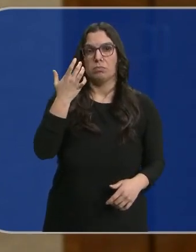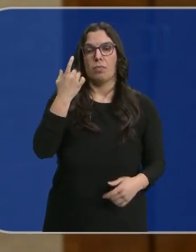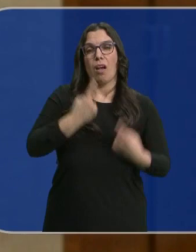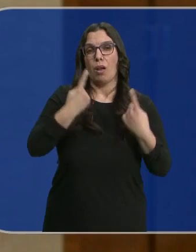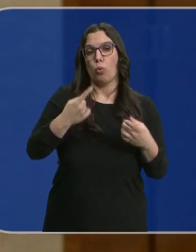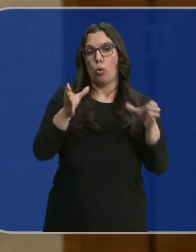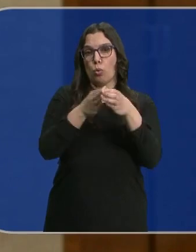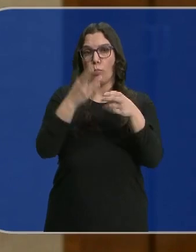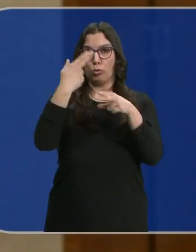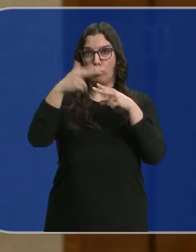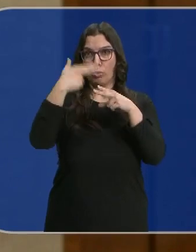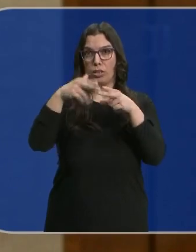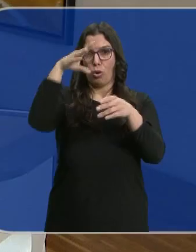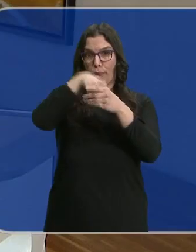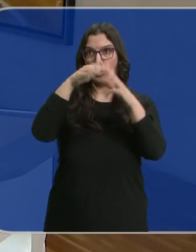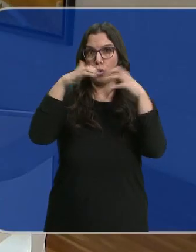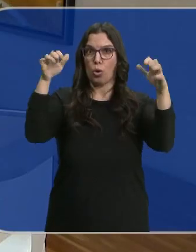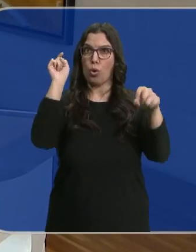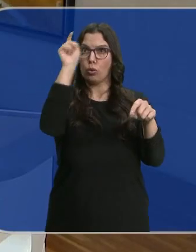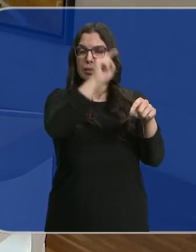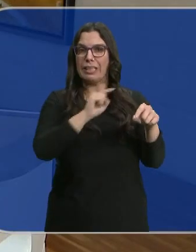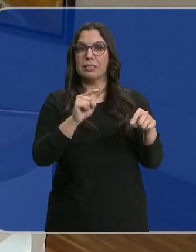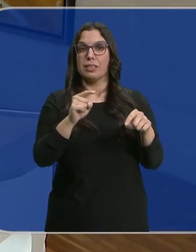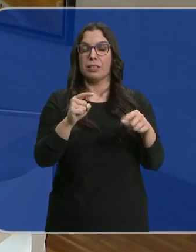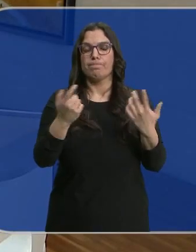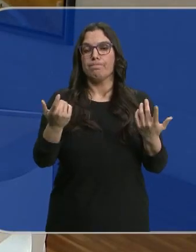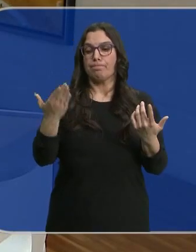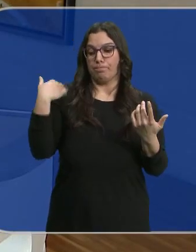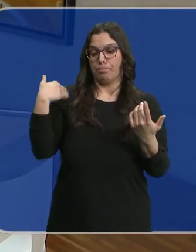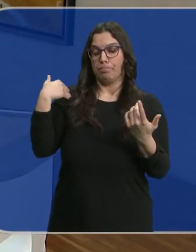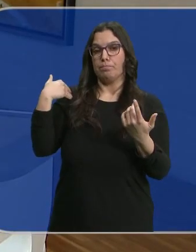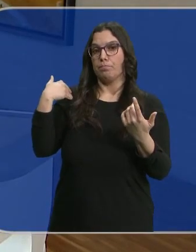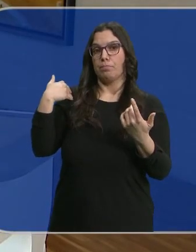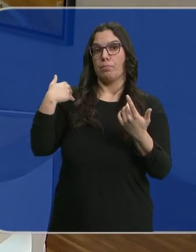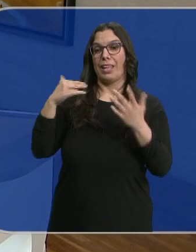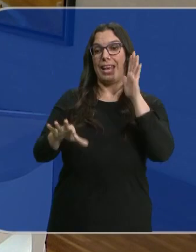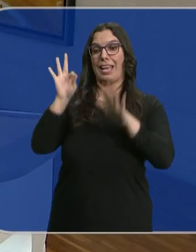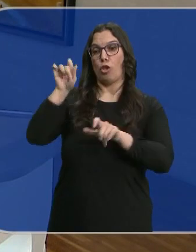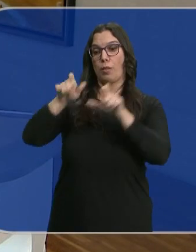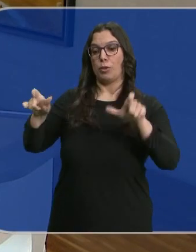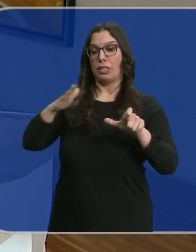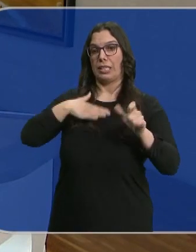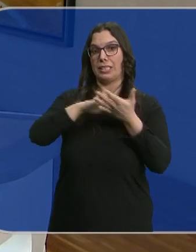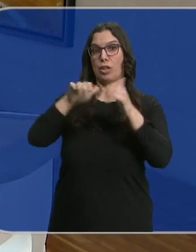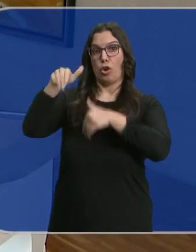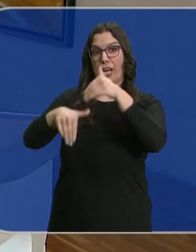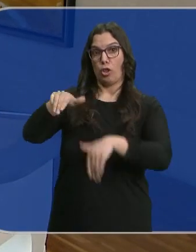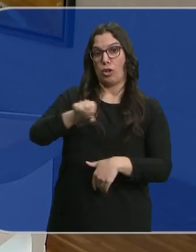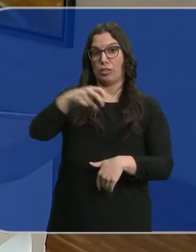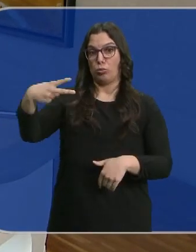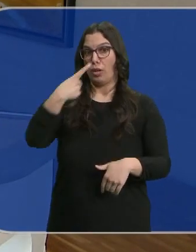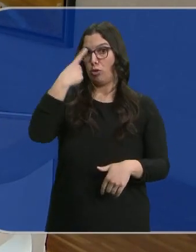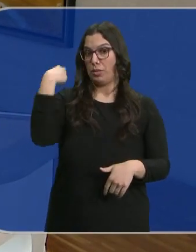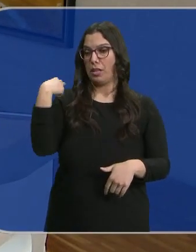partidos o grupos parlamentarios que todavía no han asumido que el dictamen de los ciudadanos de Castilla y León de